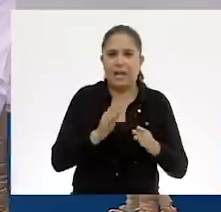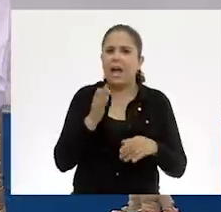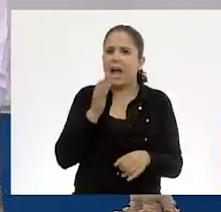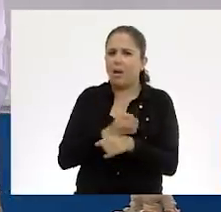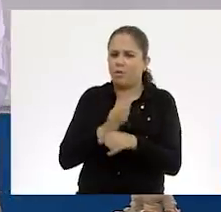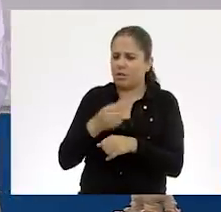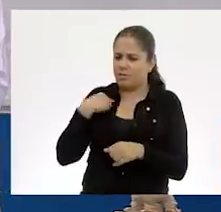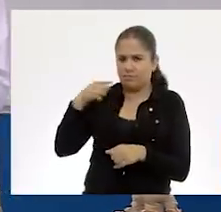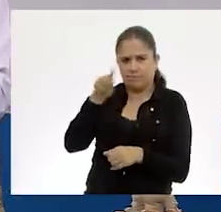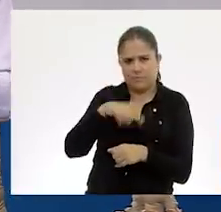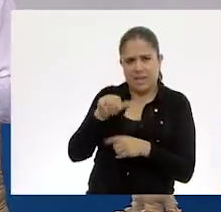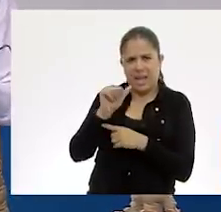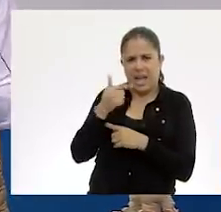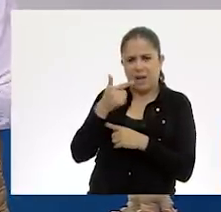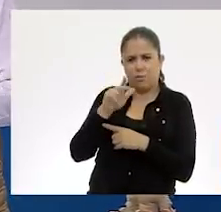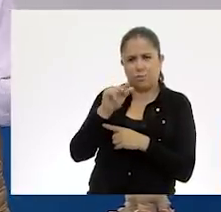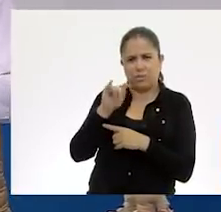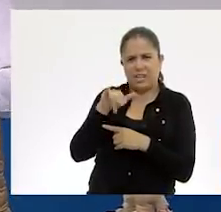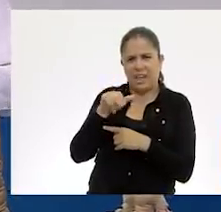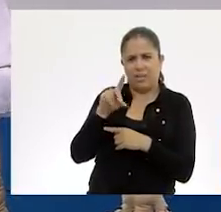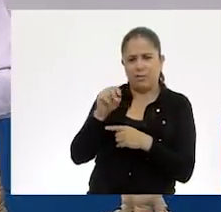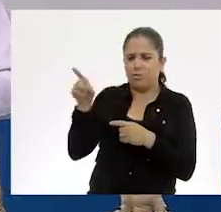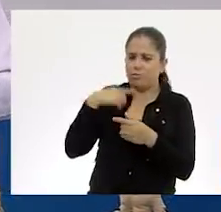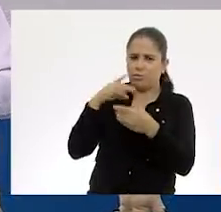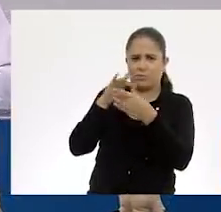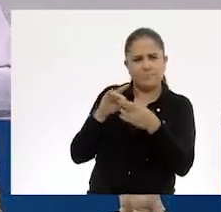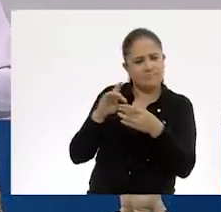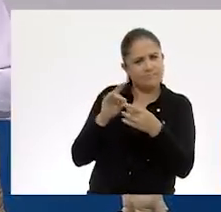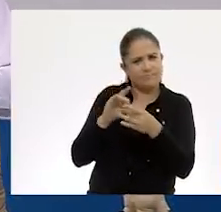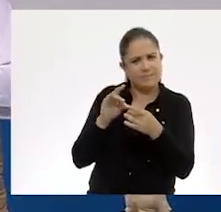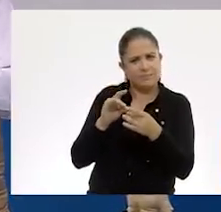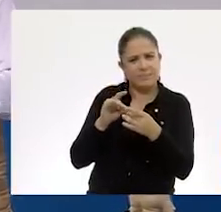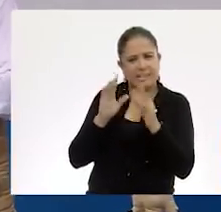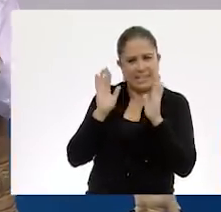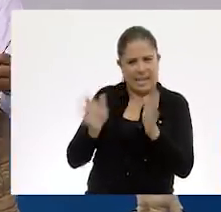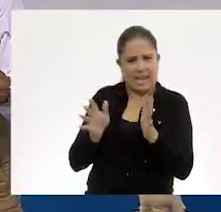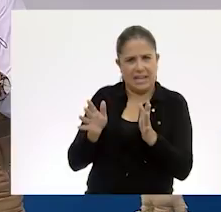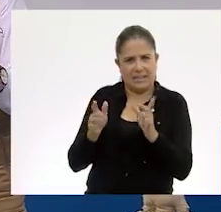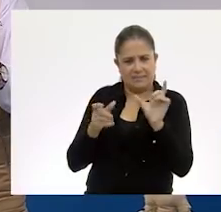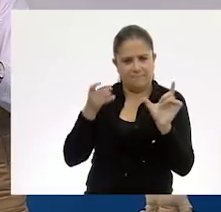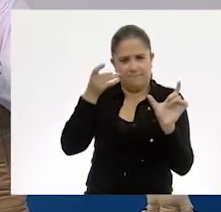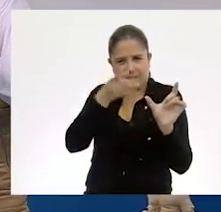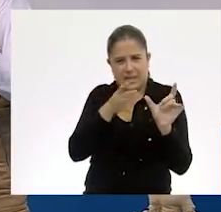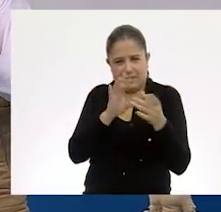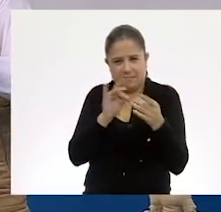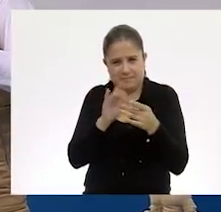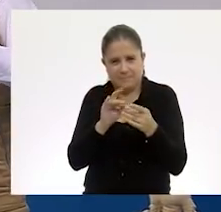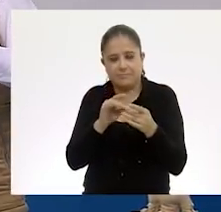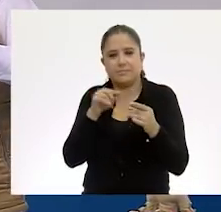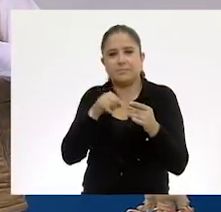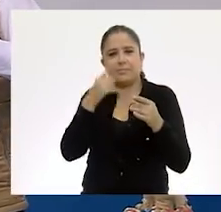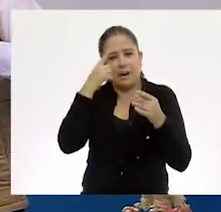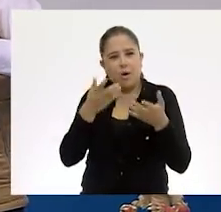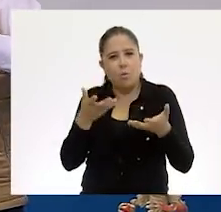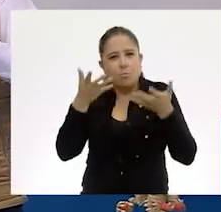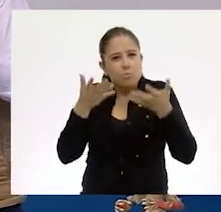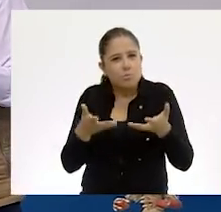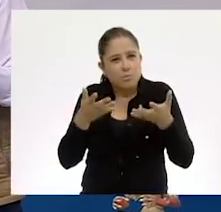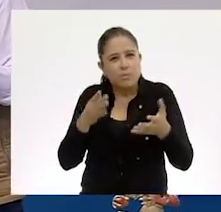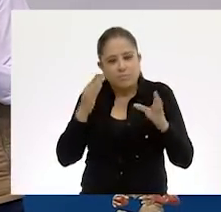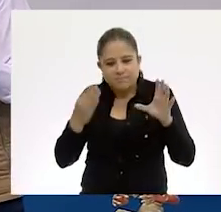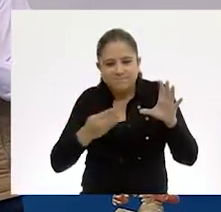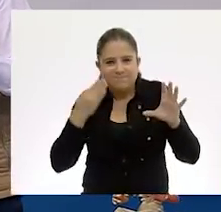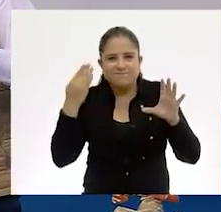trabajando en el aglutinado. Nos estás mencionando ya la otra parte que es el, bueno, me imagino que este es el aglutinado húmedo, donde ya lo vamos